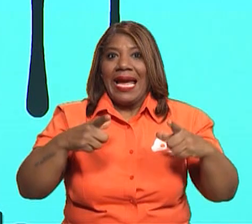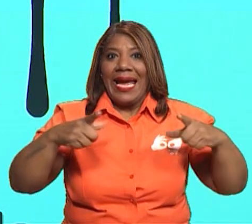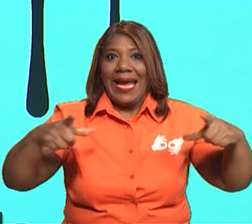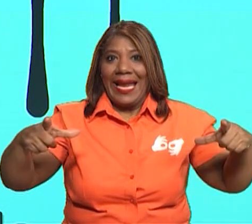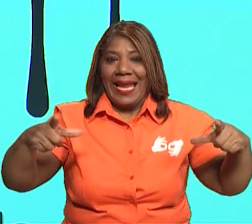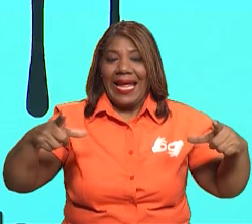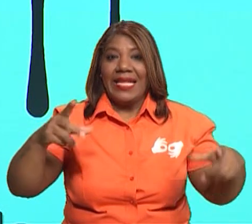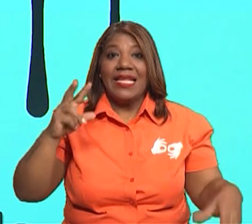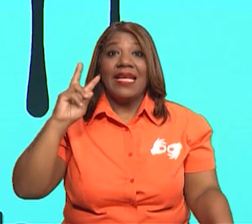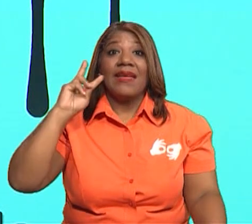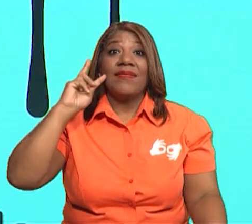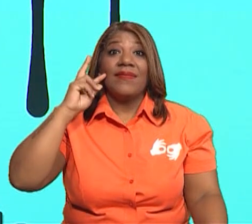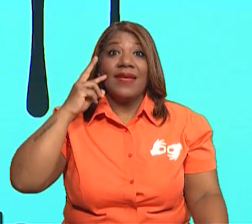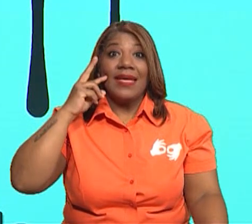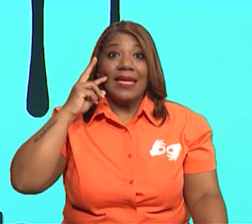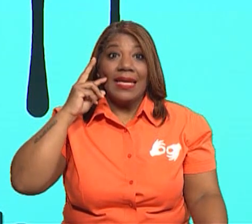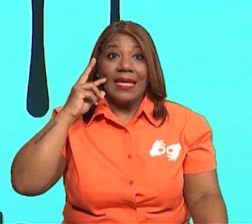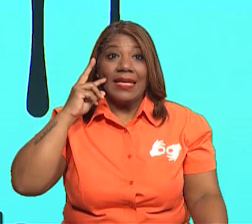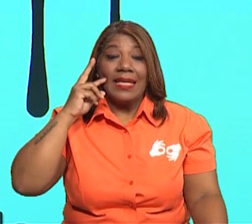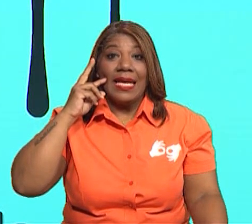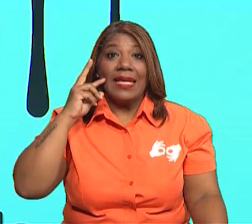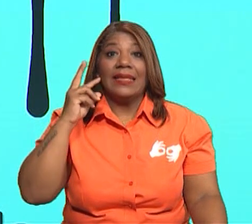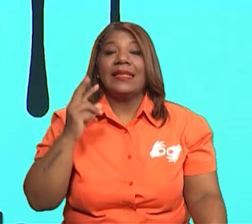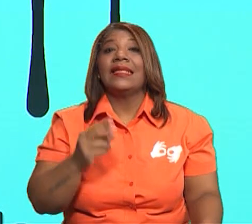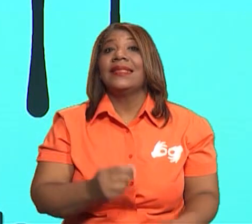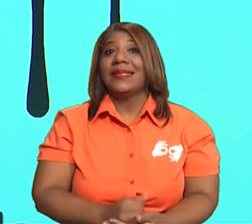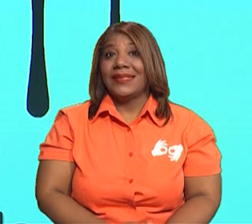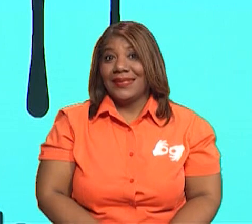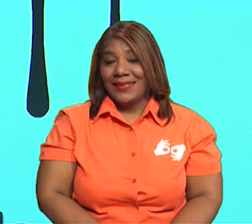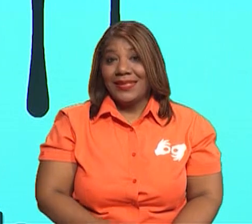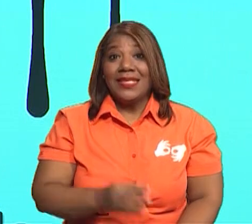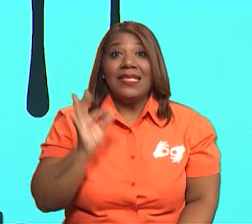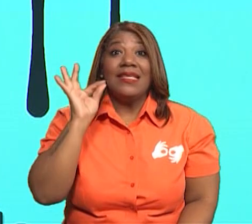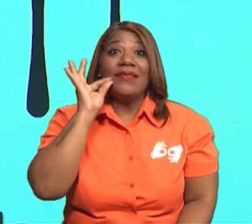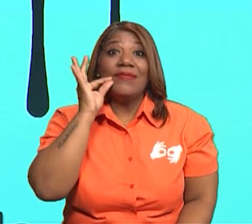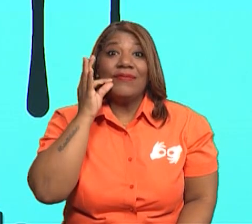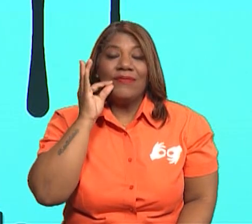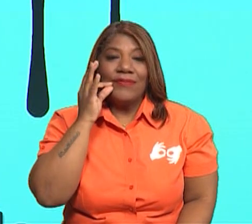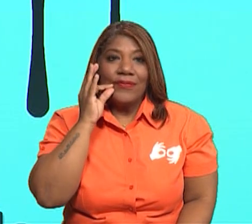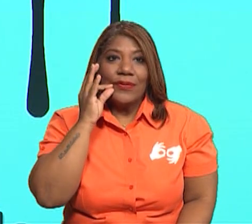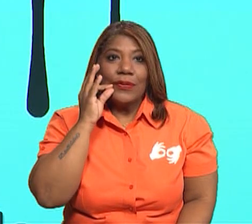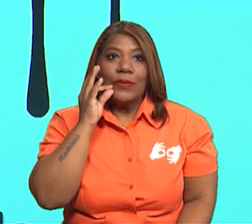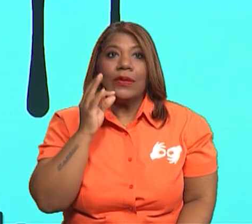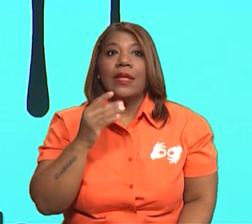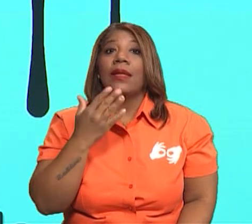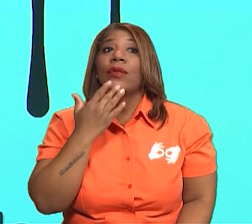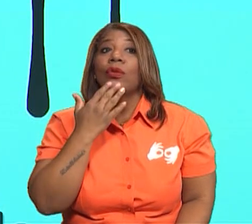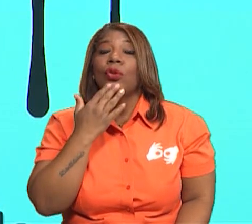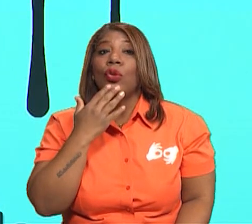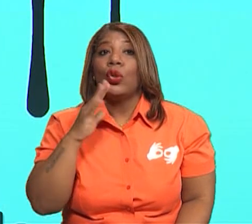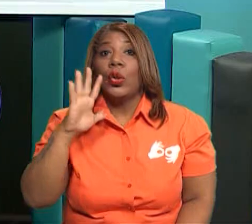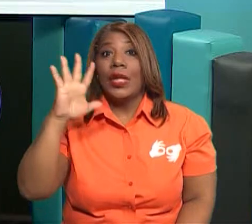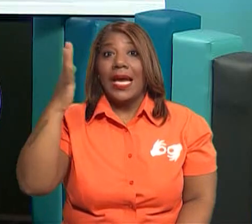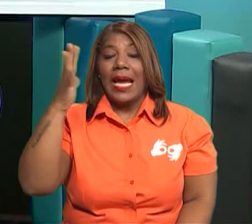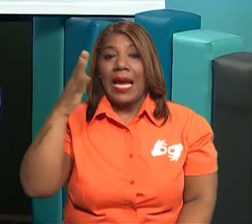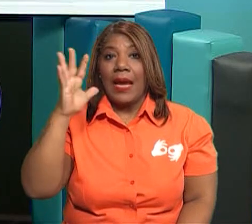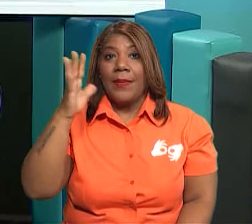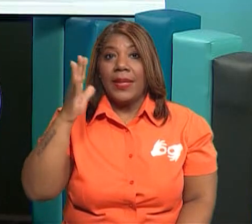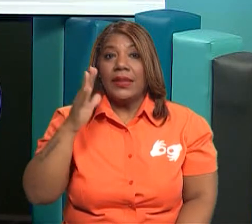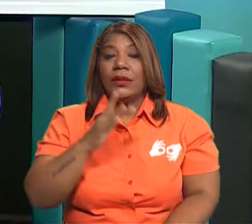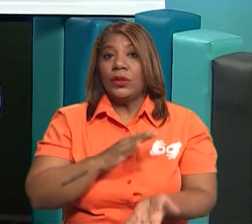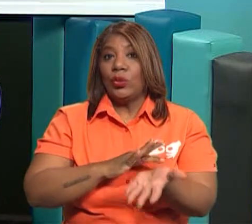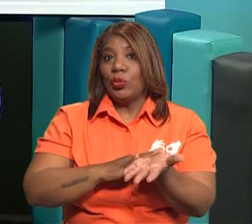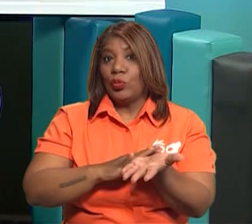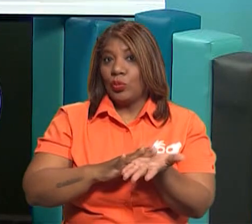y también algunos almidones. Ok, muy importantes, son las porciones que más debemos estar comiendo. ¿Qué comes más tú?